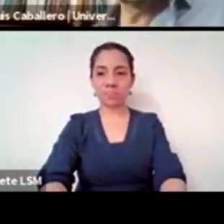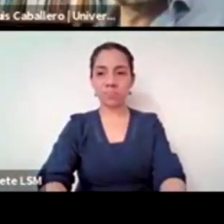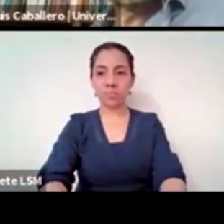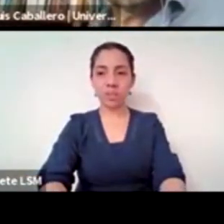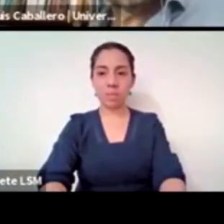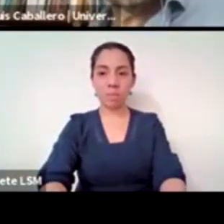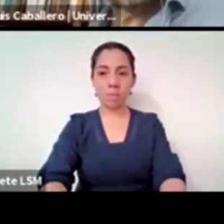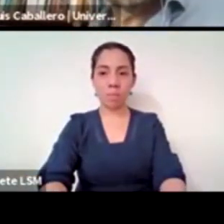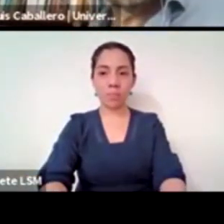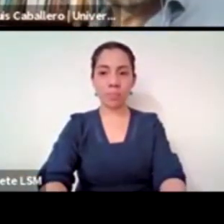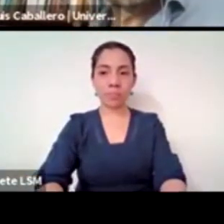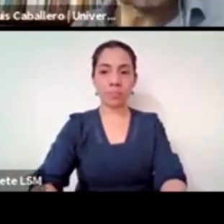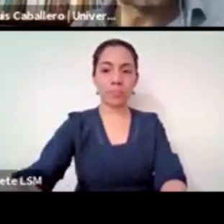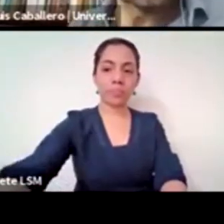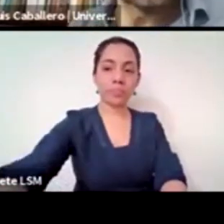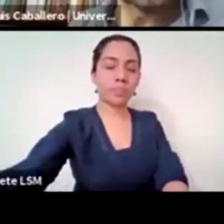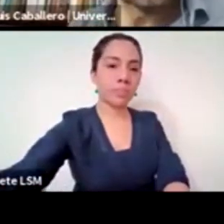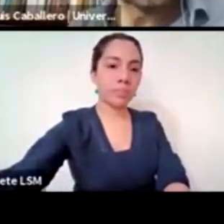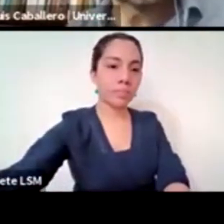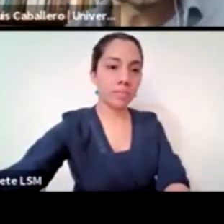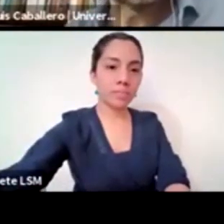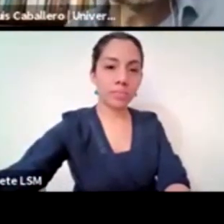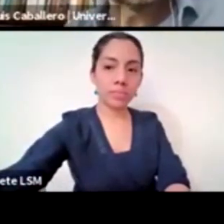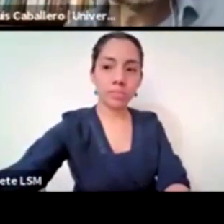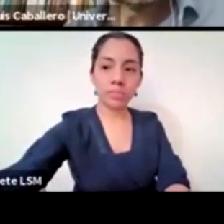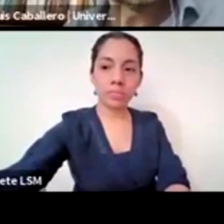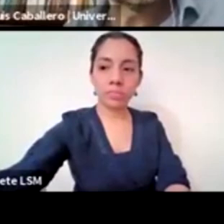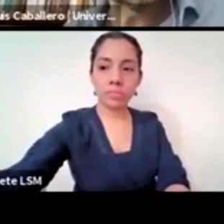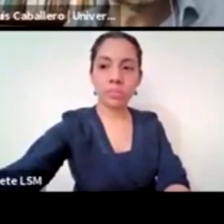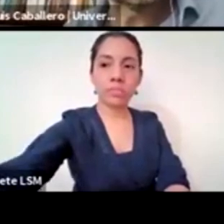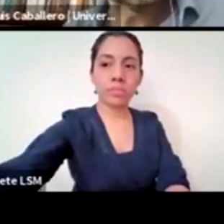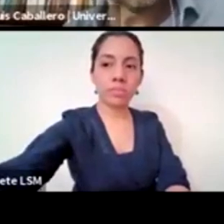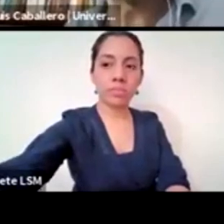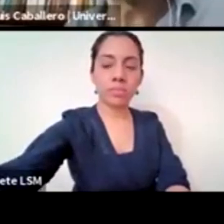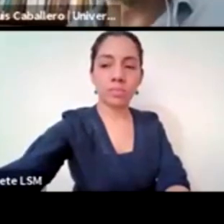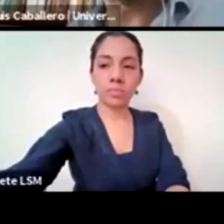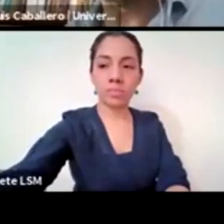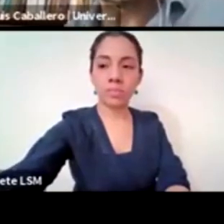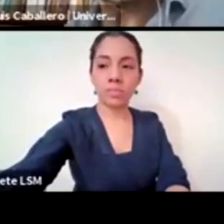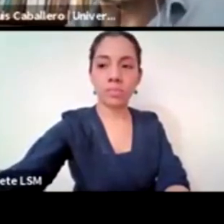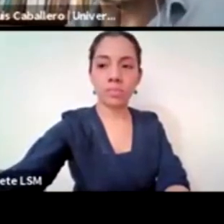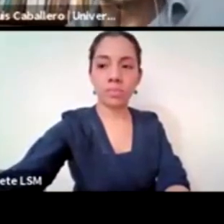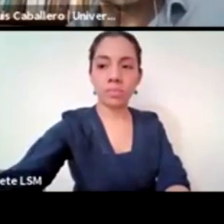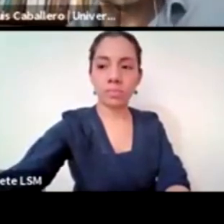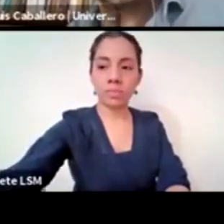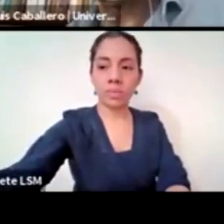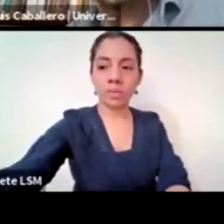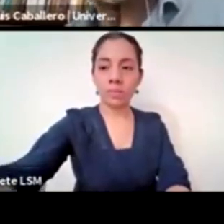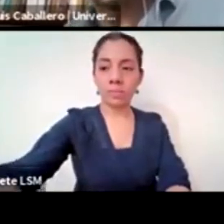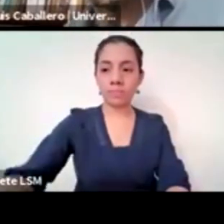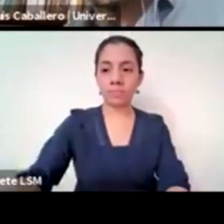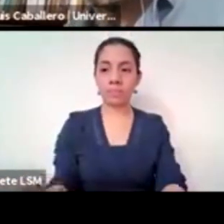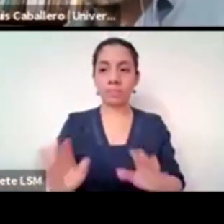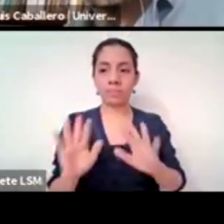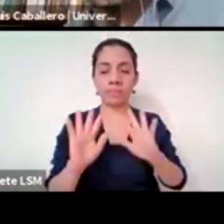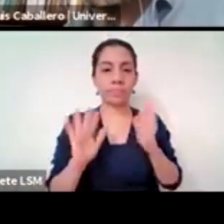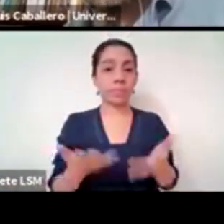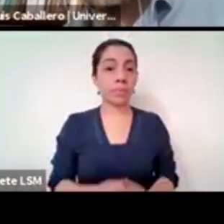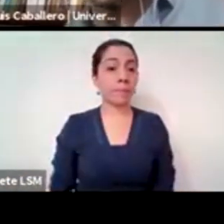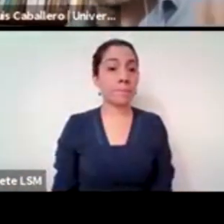que prender el micrófono por favor no te escuches no me escuchan ahí estás ya estás ya estás ahora sí